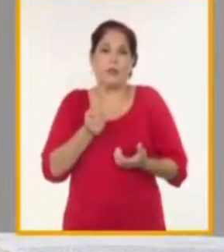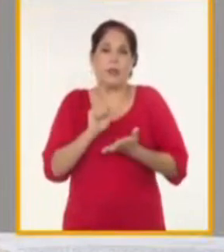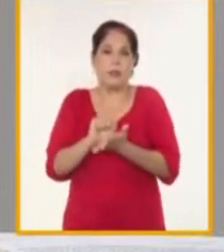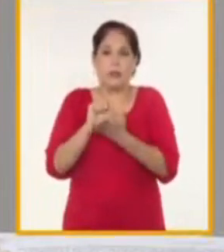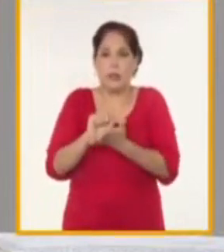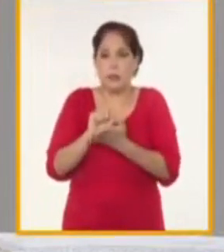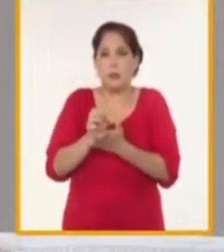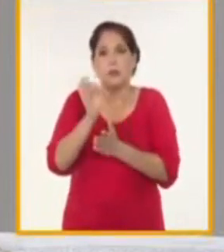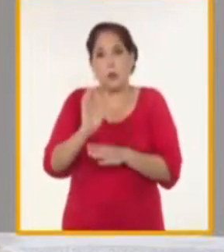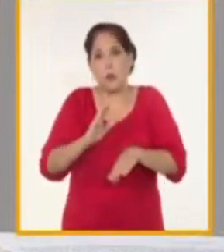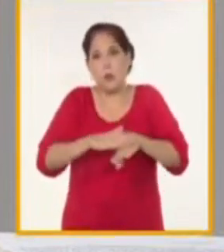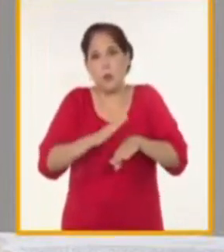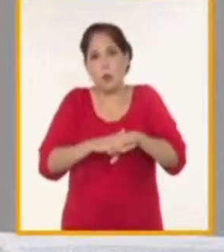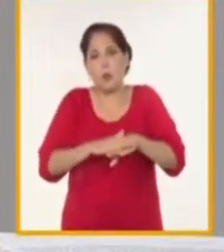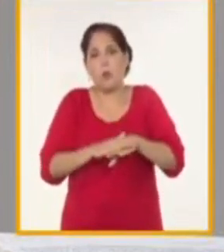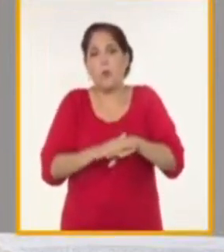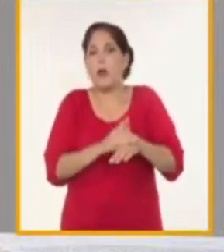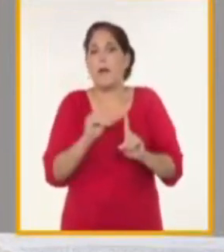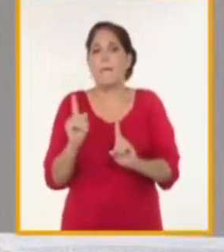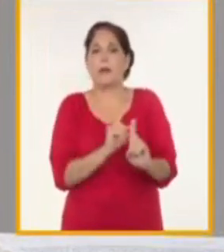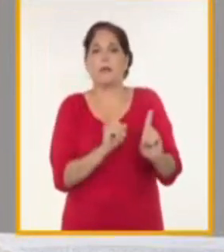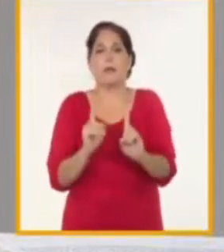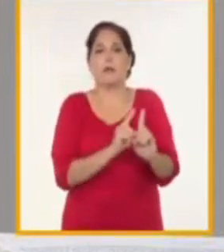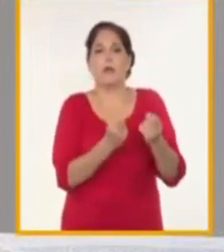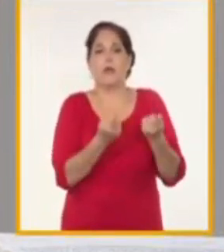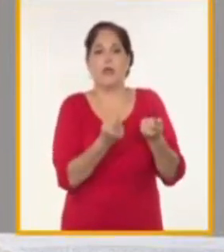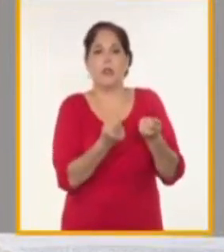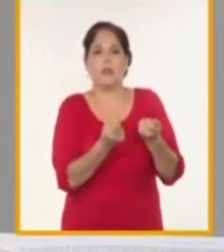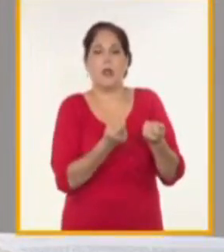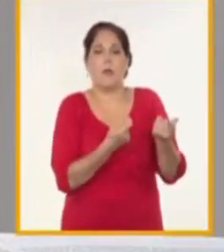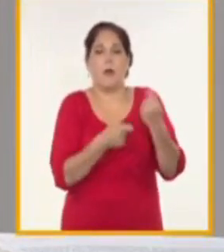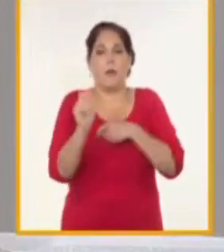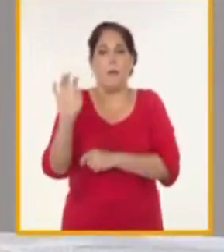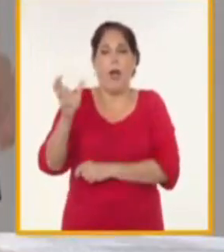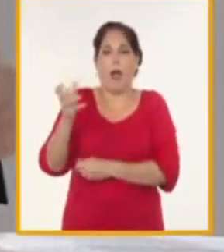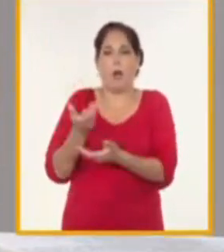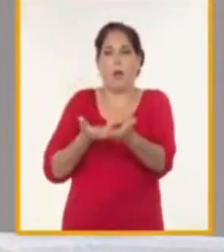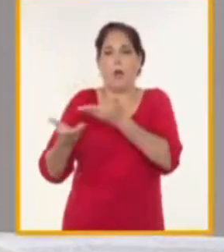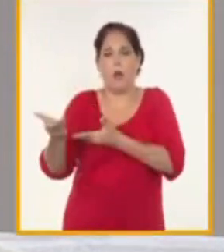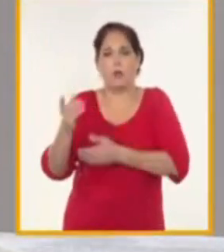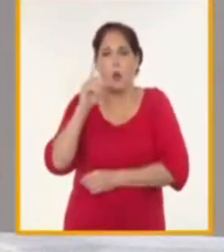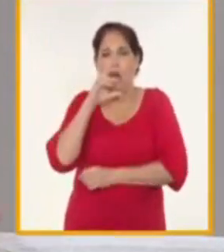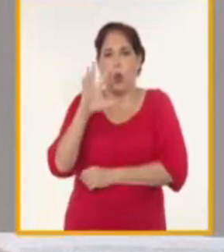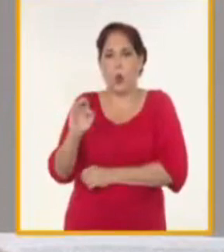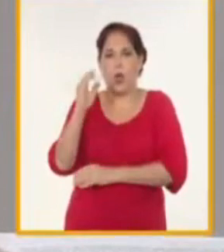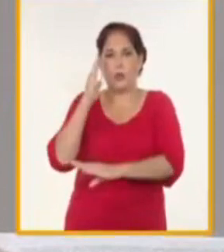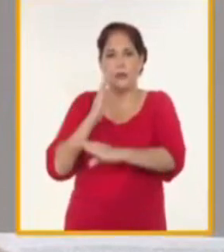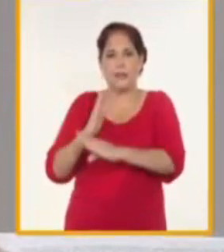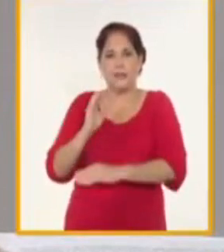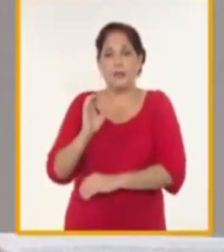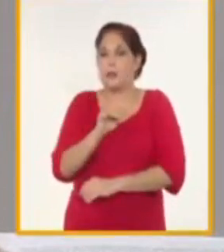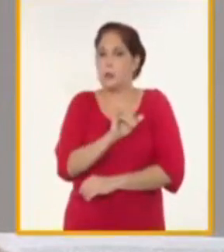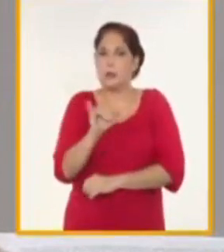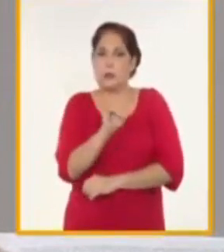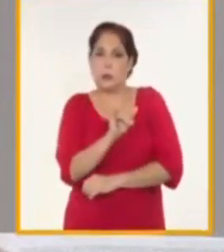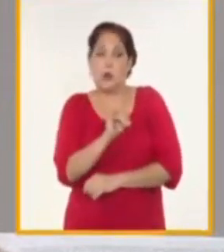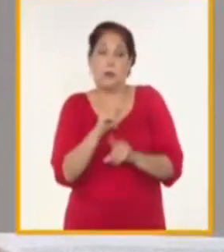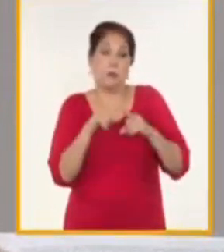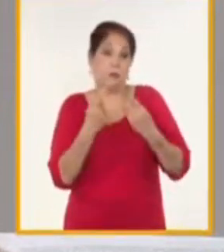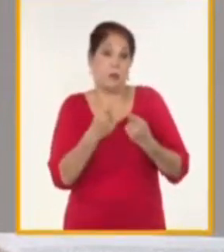por esa causa. Persecución financiera a nuestras transacciones y a los proveedores que realizaban estas